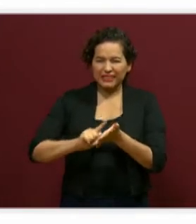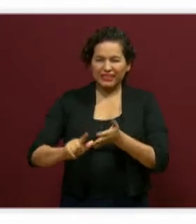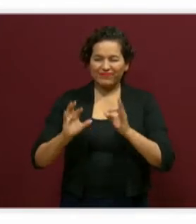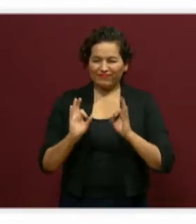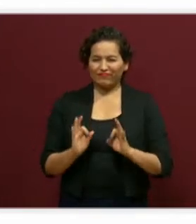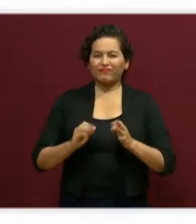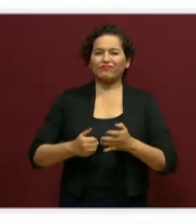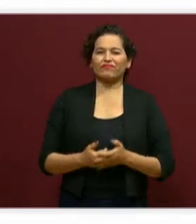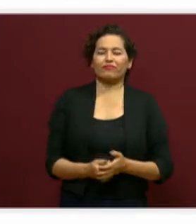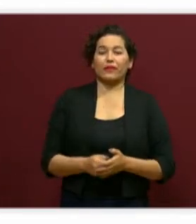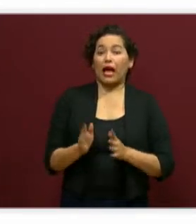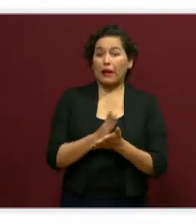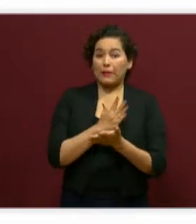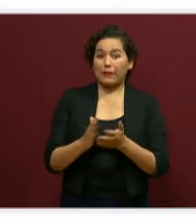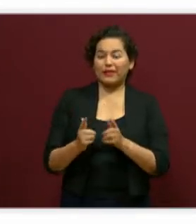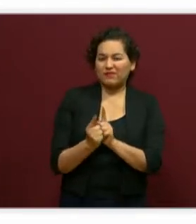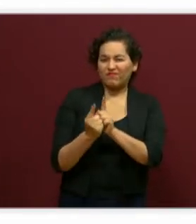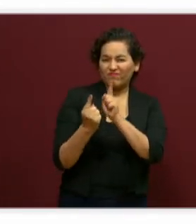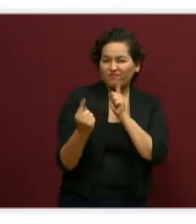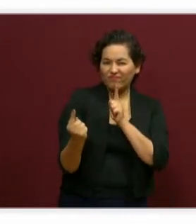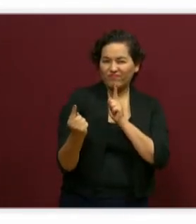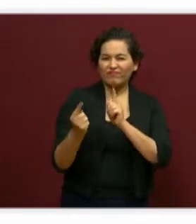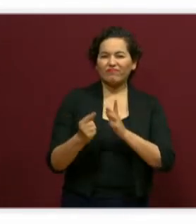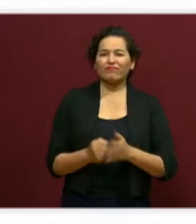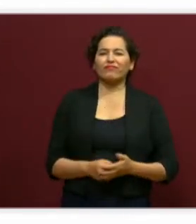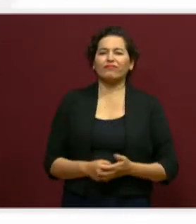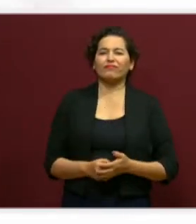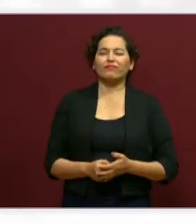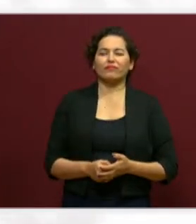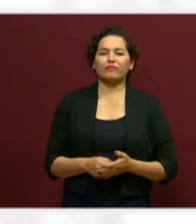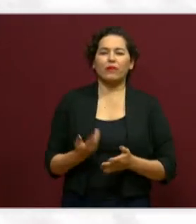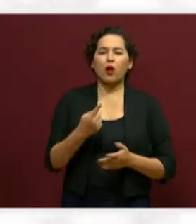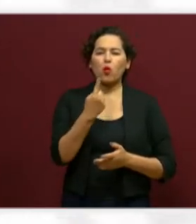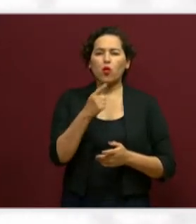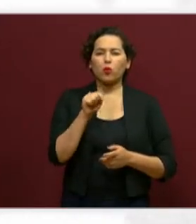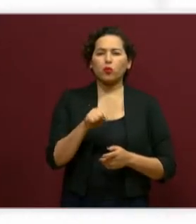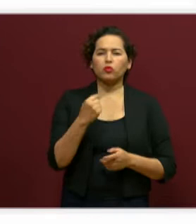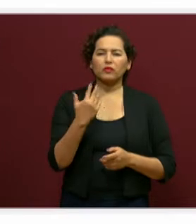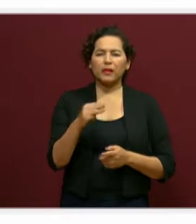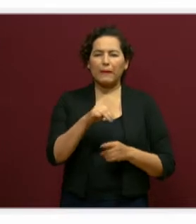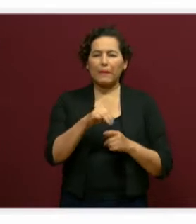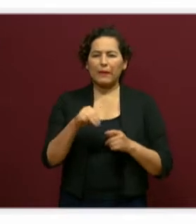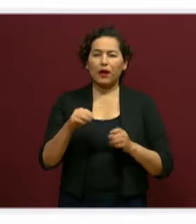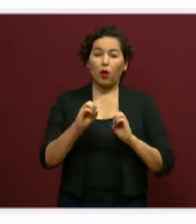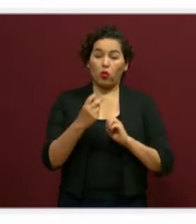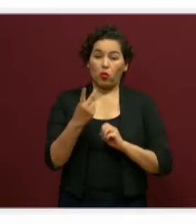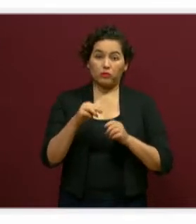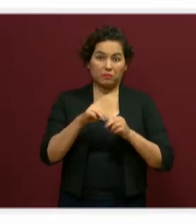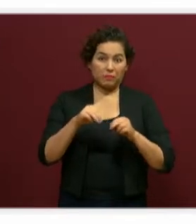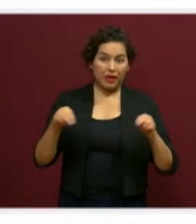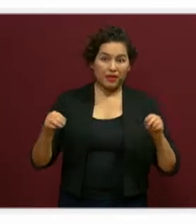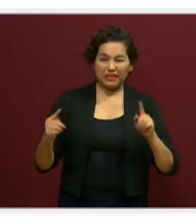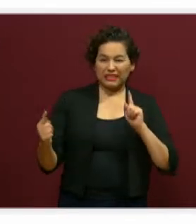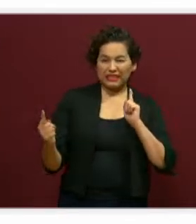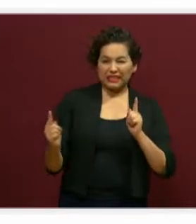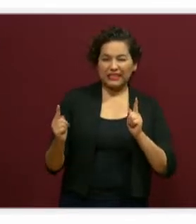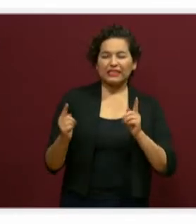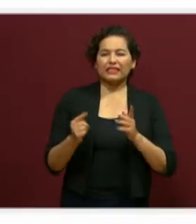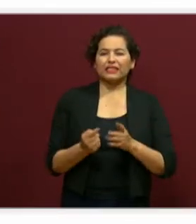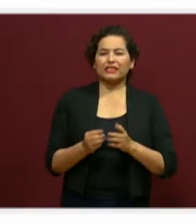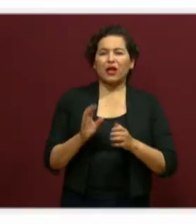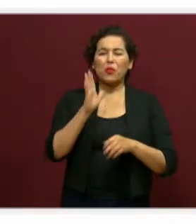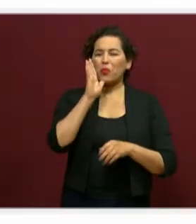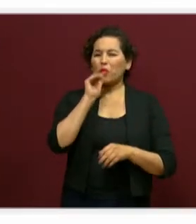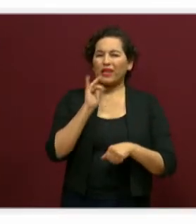mantener nuestra sana distancia. muy importante estar a 1.5 o 2 metros de distancia, evitar tocarnos